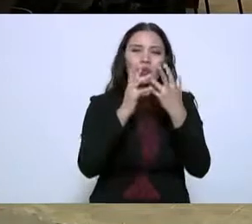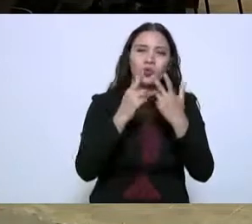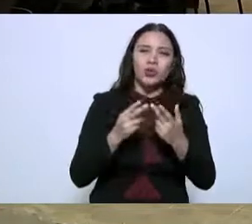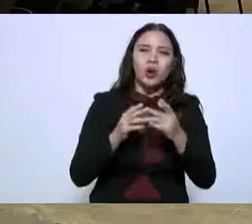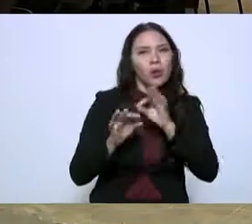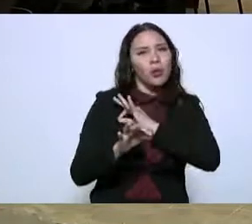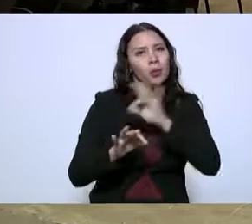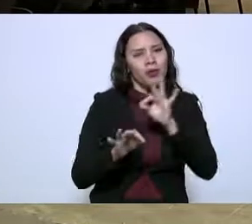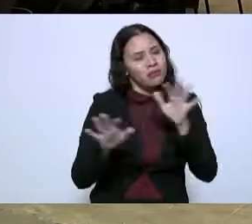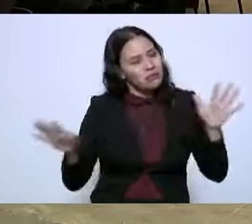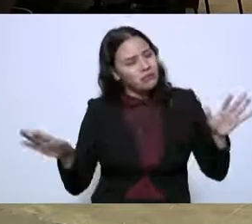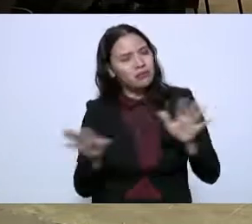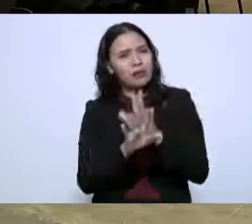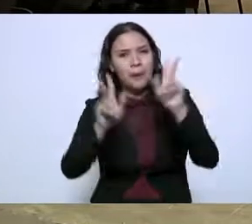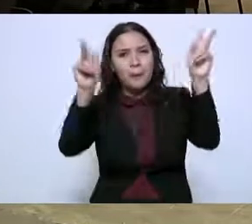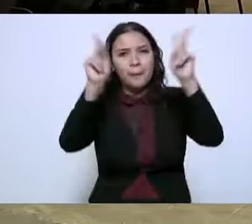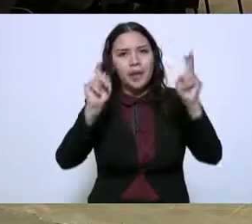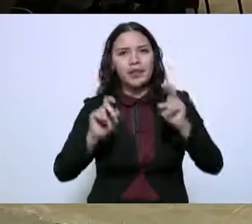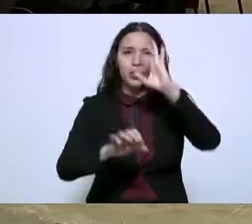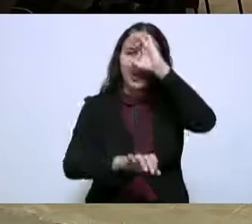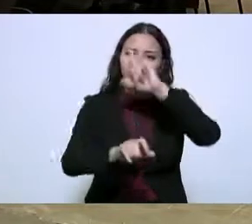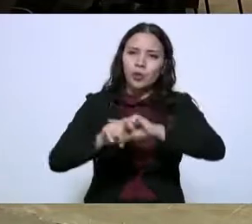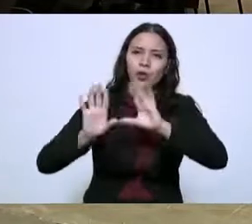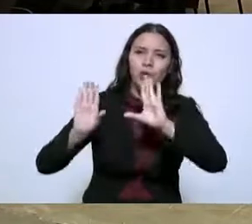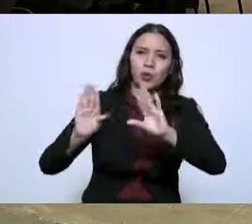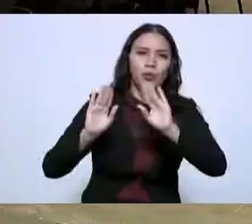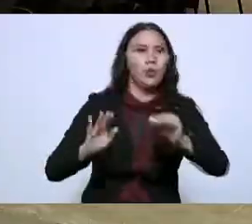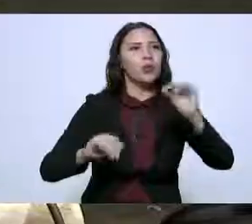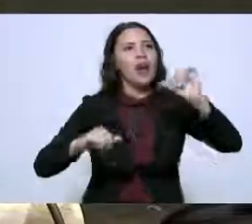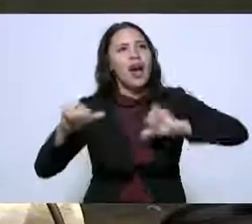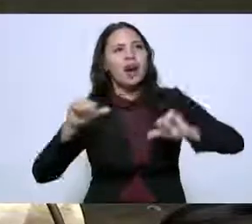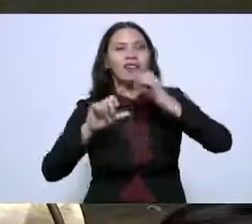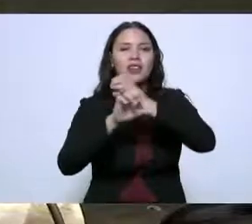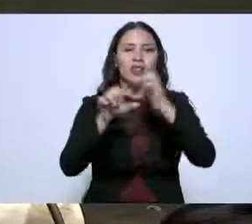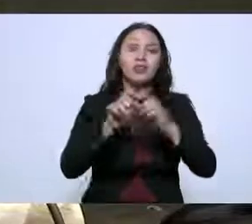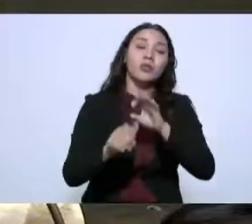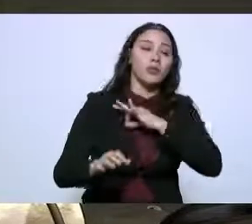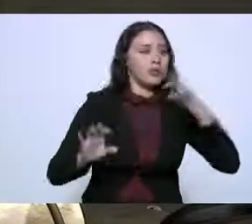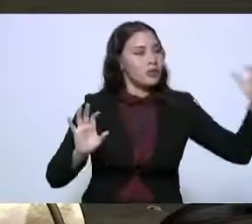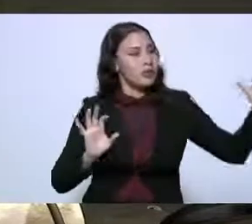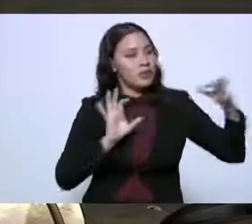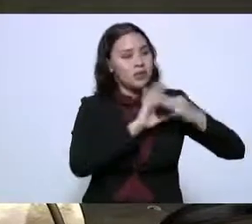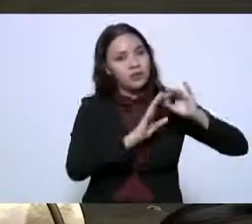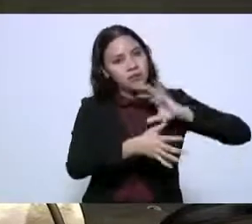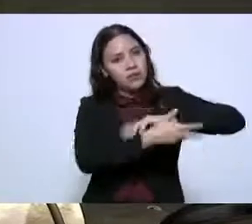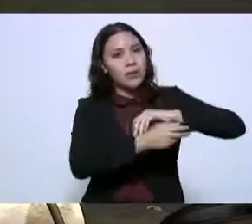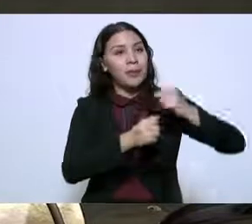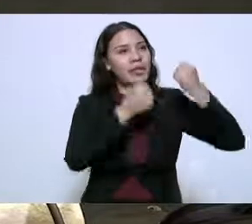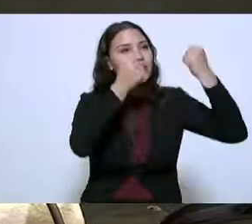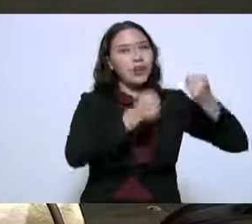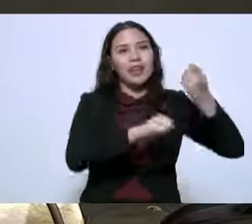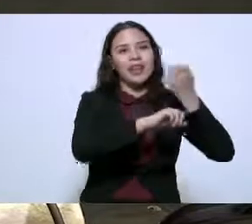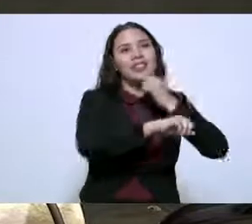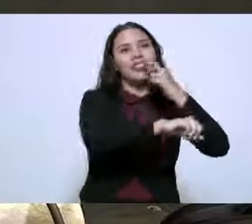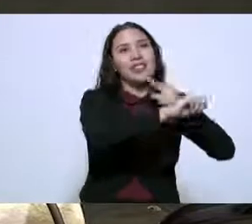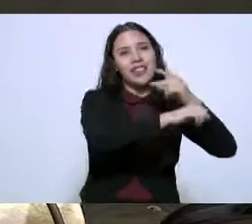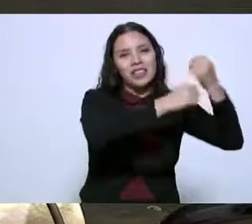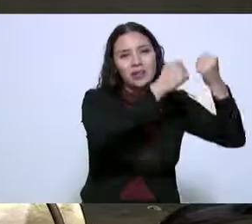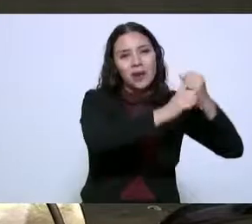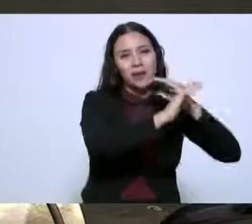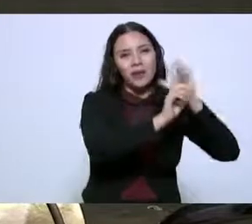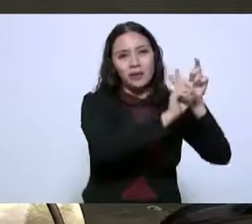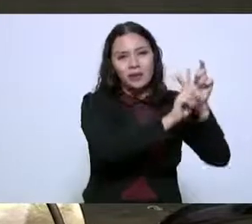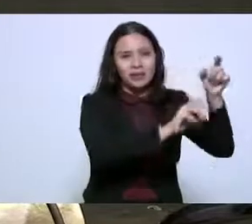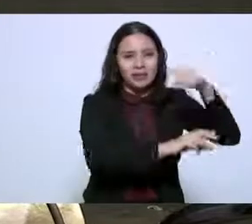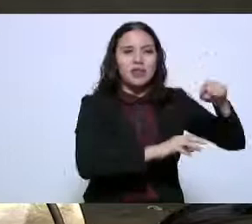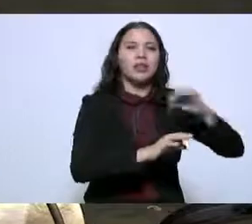desatar la paz y prevenir las violencias trabajamos de la mano por supuesto del gabinete de seguridad en estos esfuerzos para